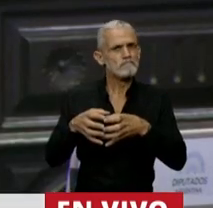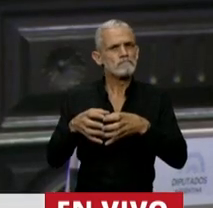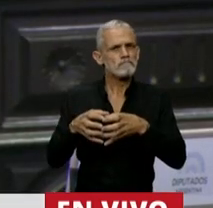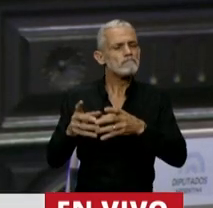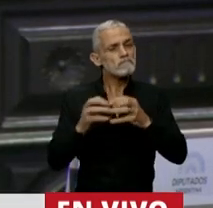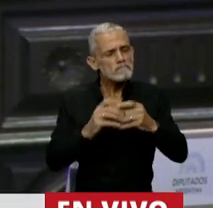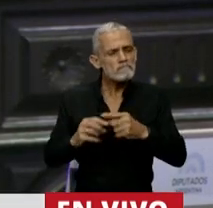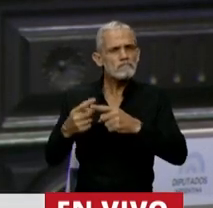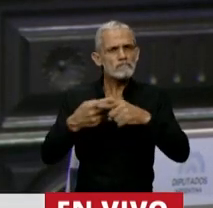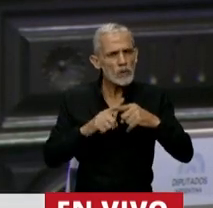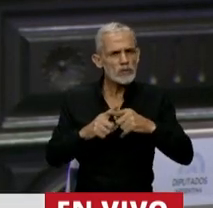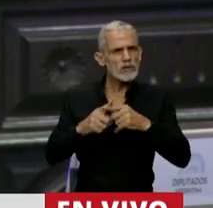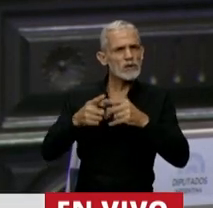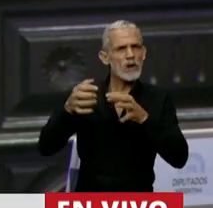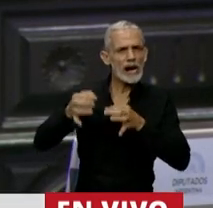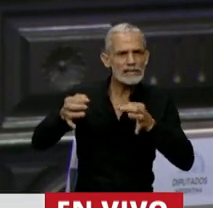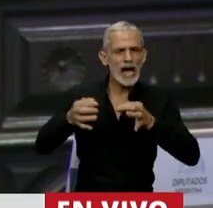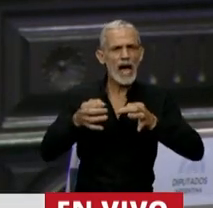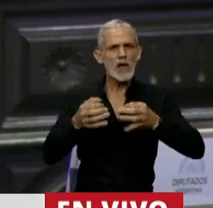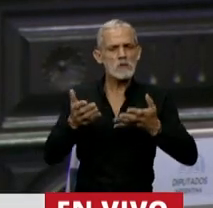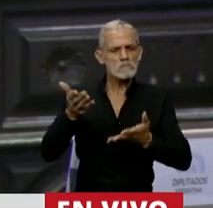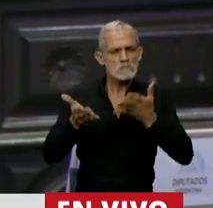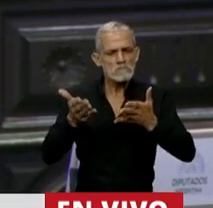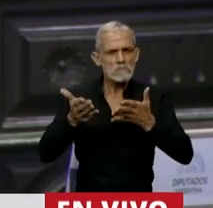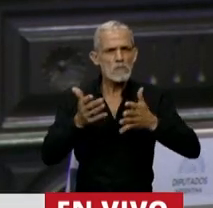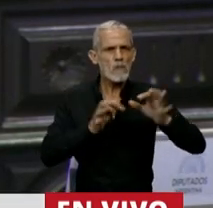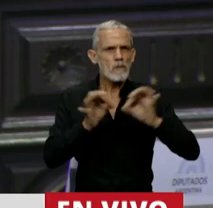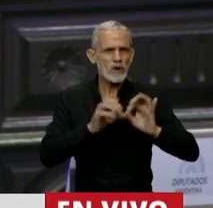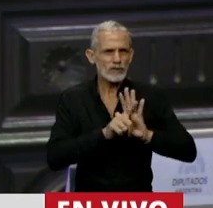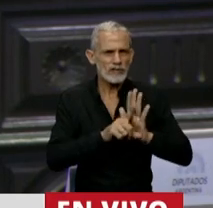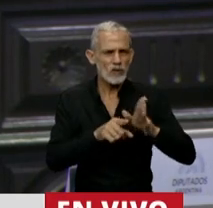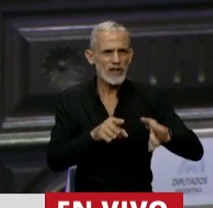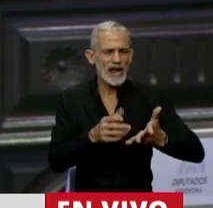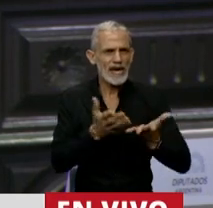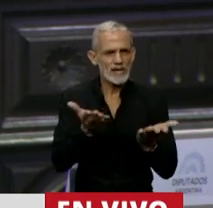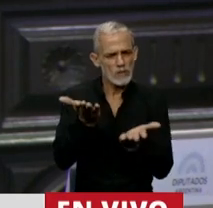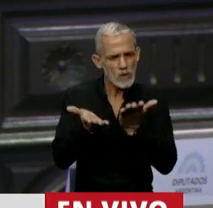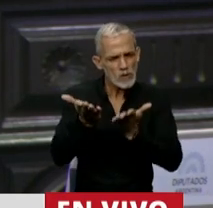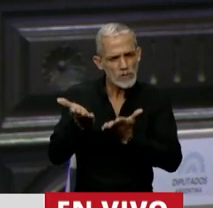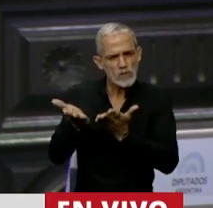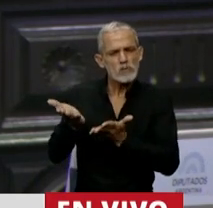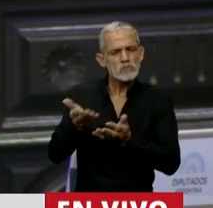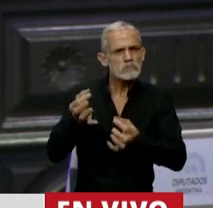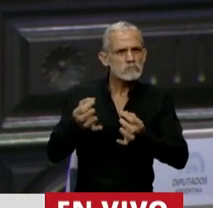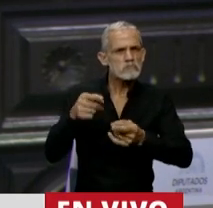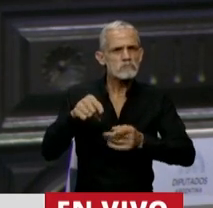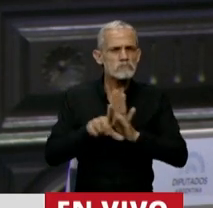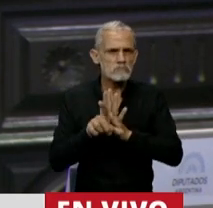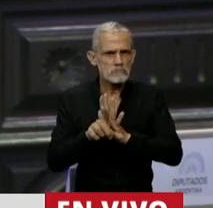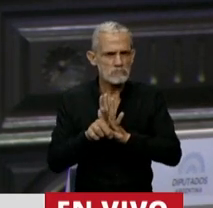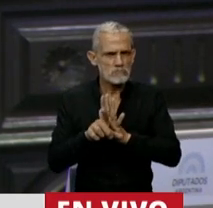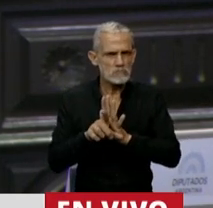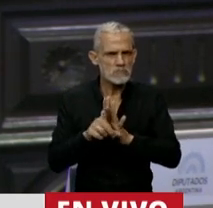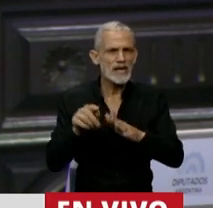discutido, ha analizado, ha sopesado pormenorizadamente todos los aspectos que constituyen